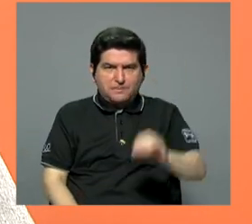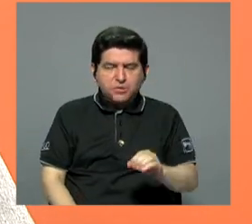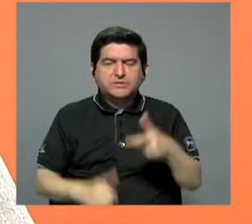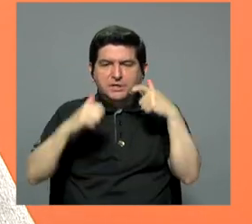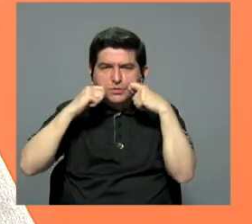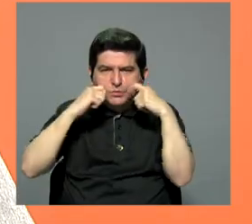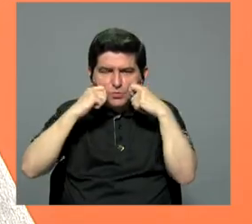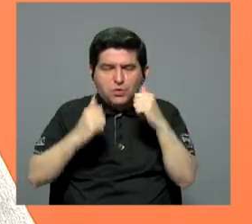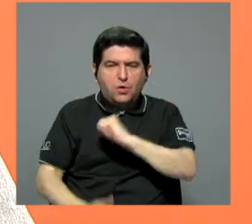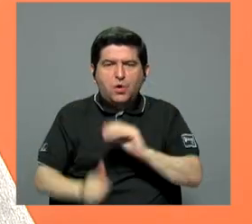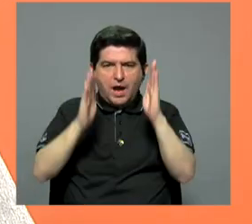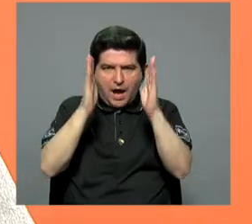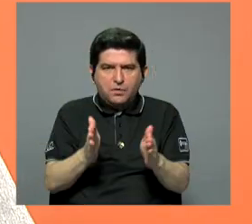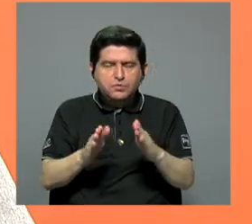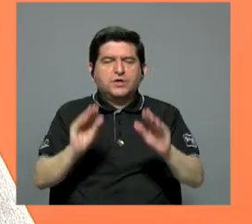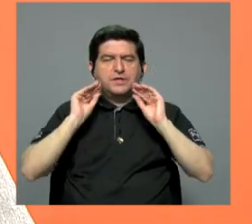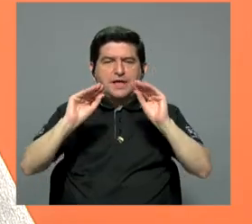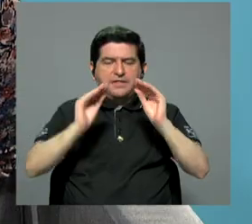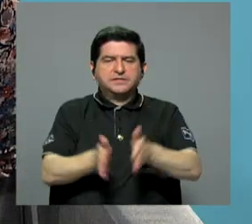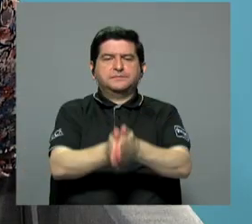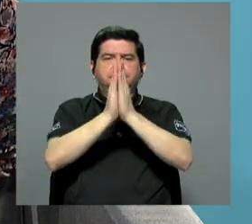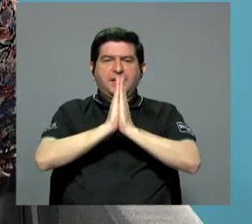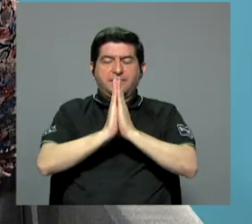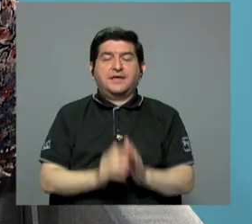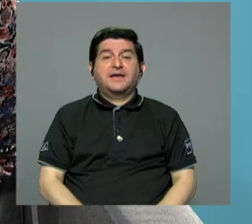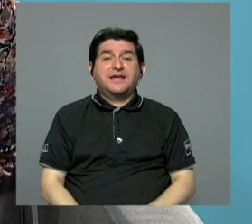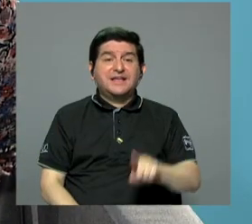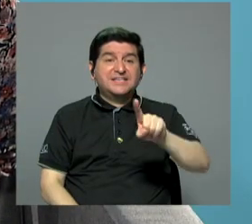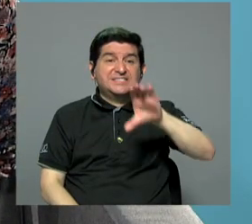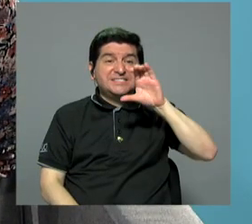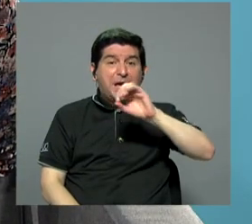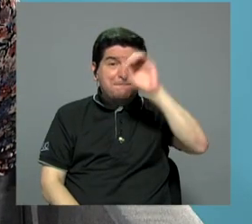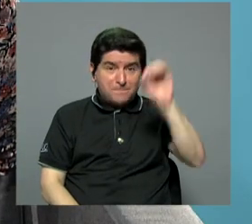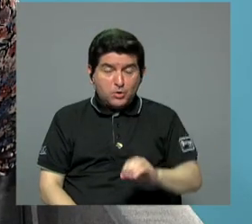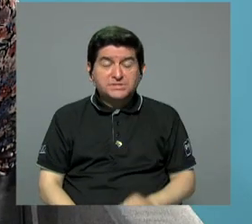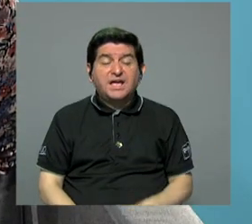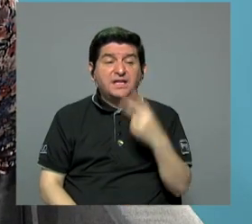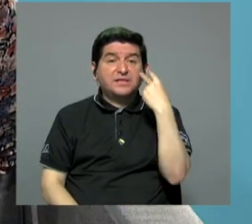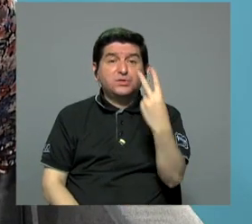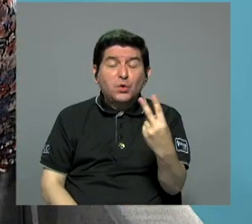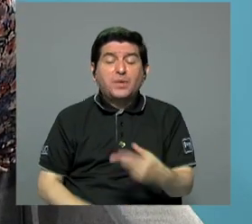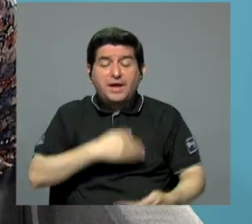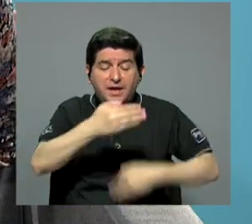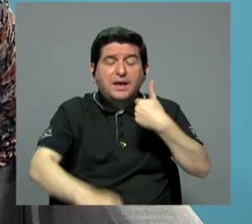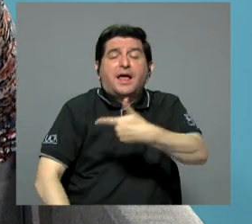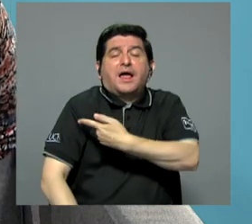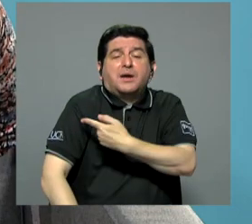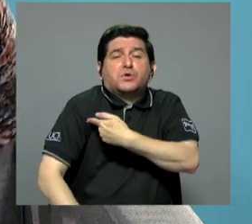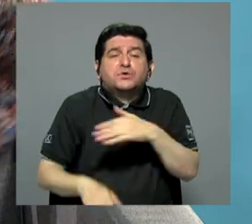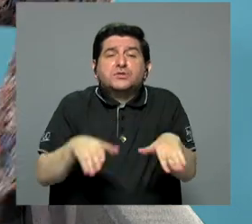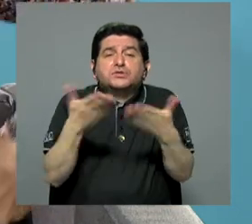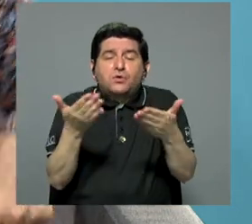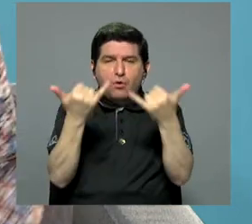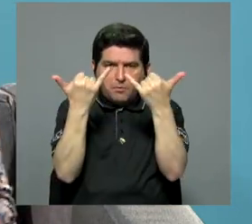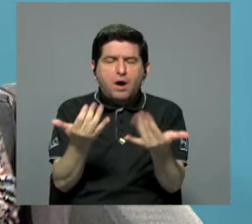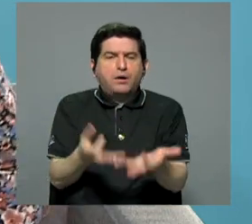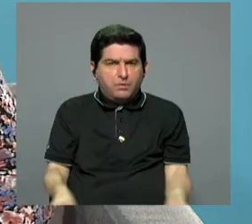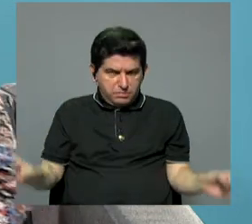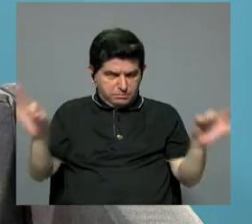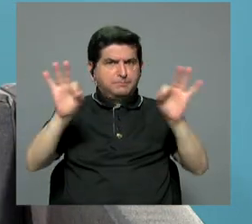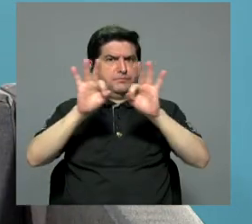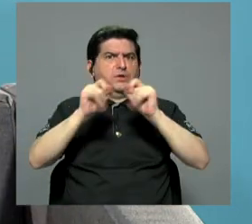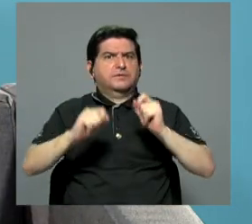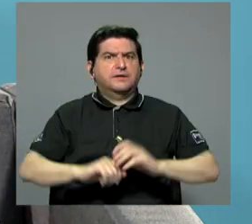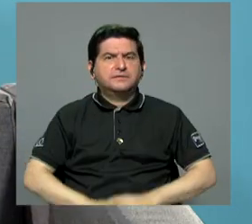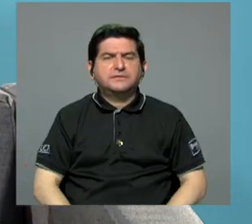presencialidad por parte de las autoridades de educación. El 100% y veremos cómo transcurre esa vacunación. Hasta ahora hay una vacunación importante